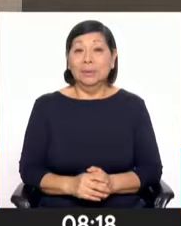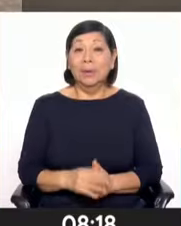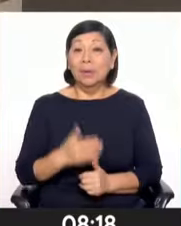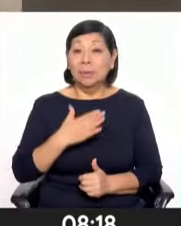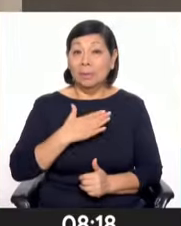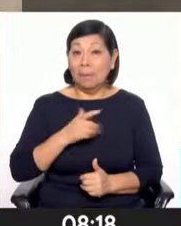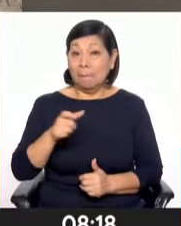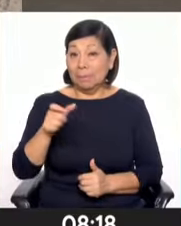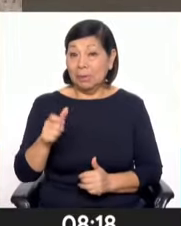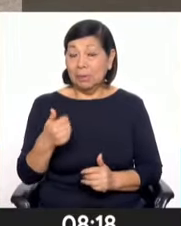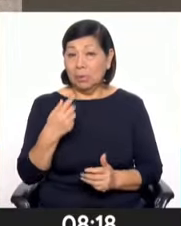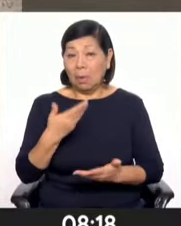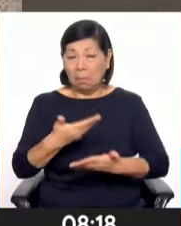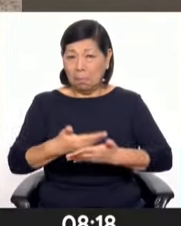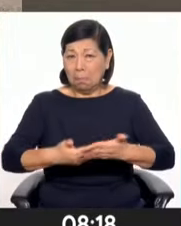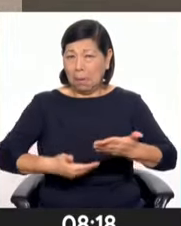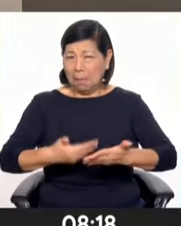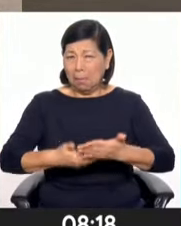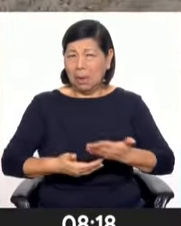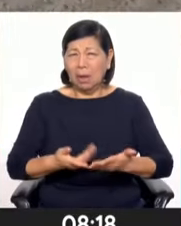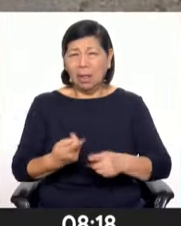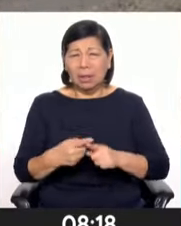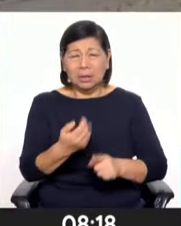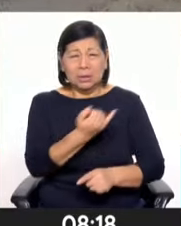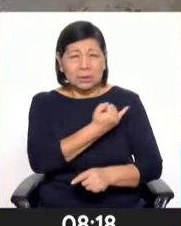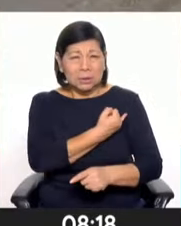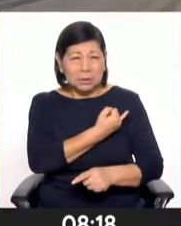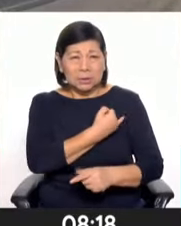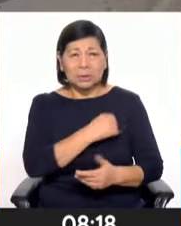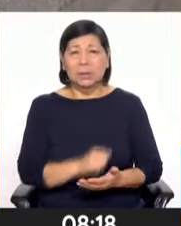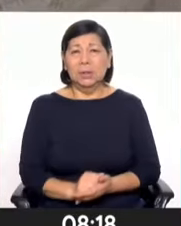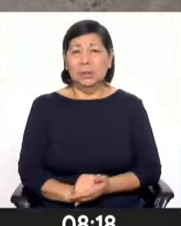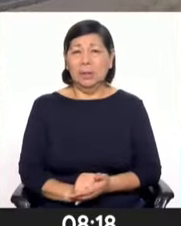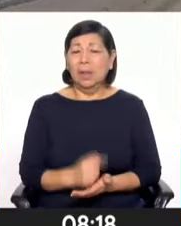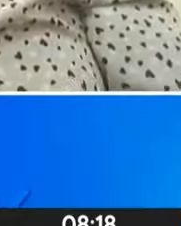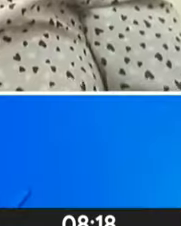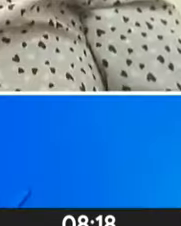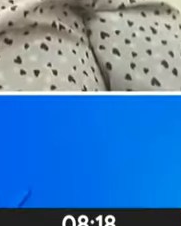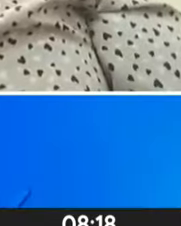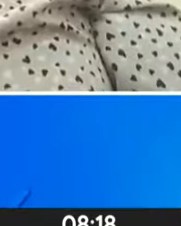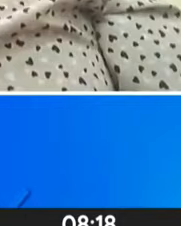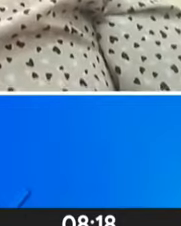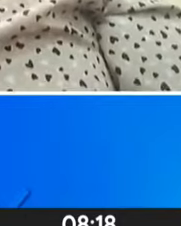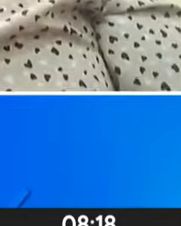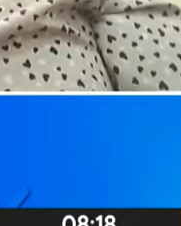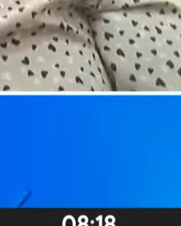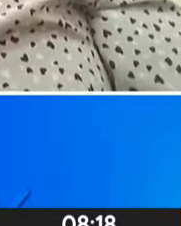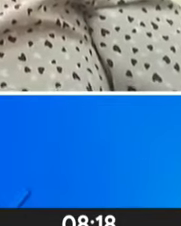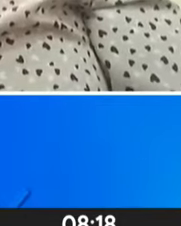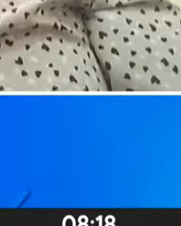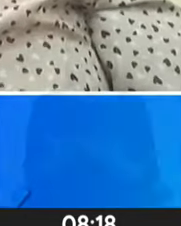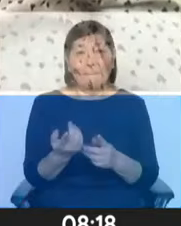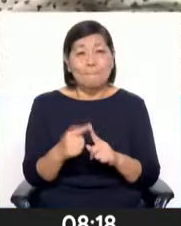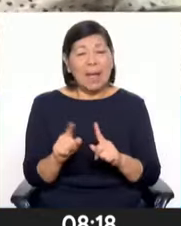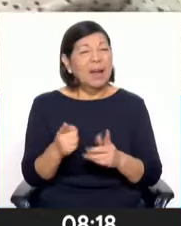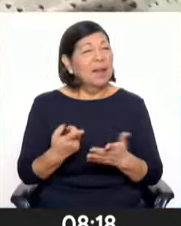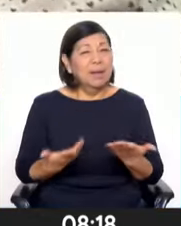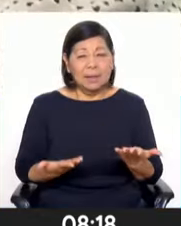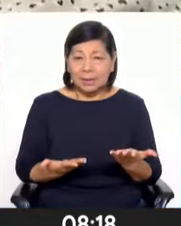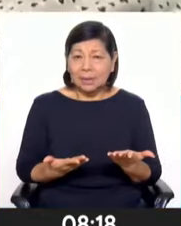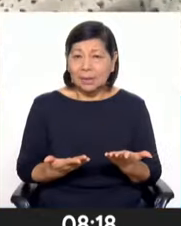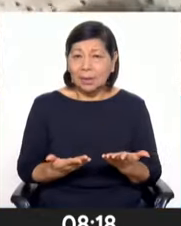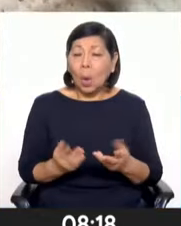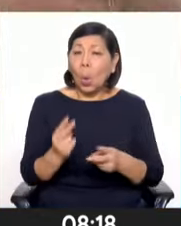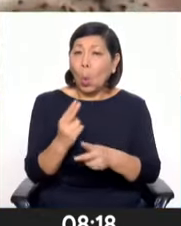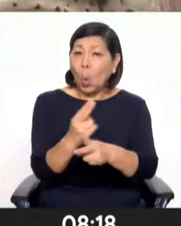representada elevó documentos a instituciones indicadas como cultura, bienes nacionales, con el fin de